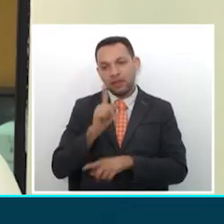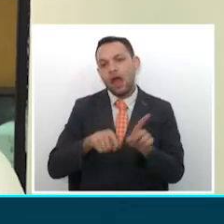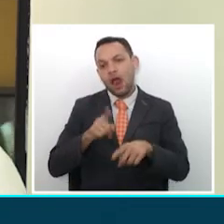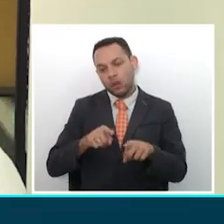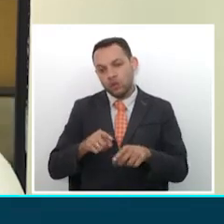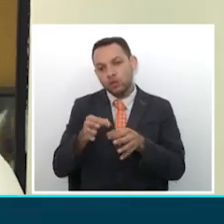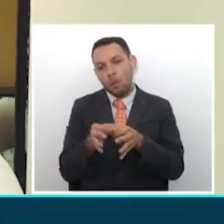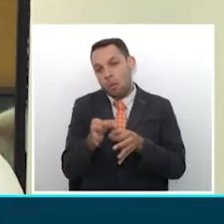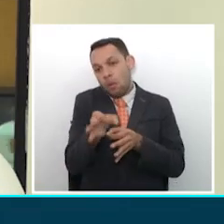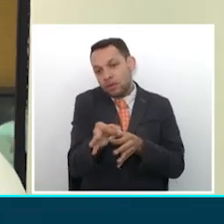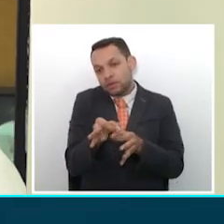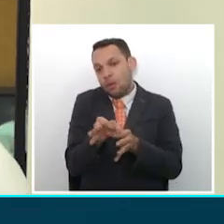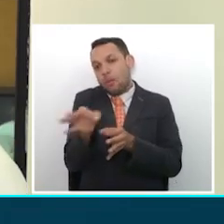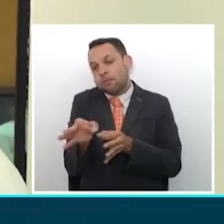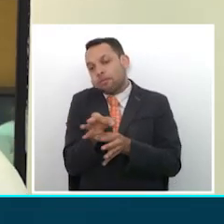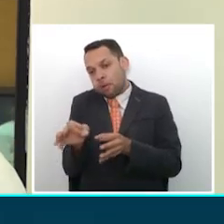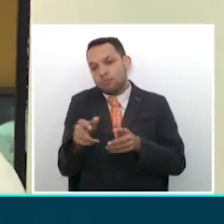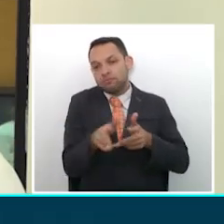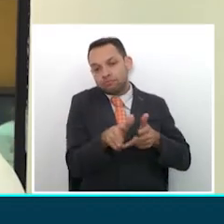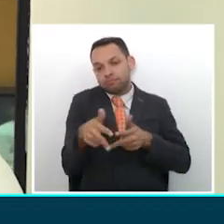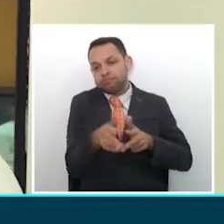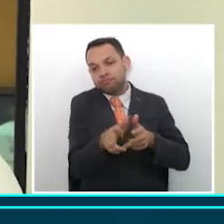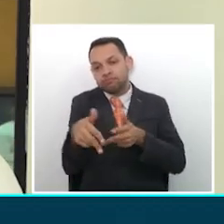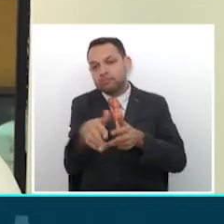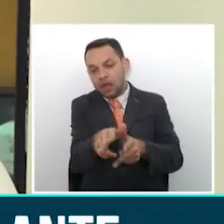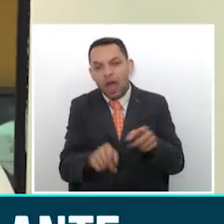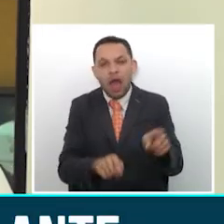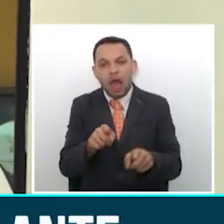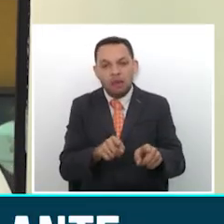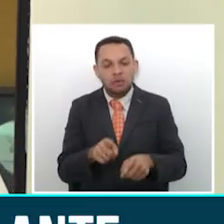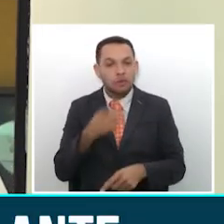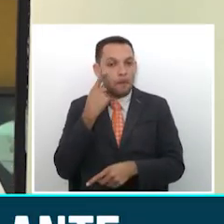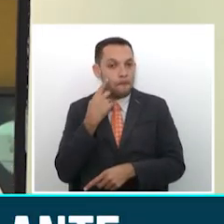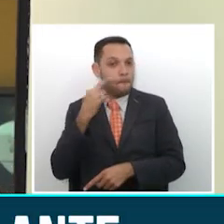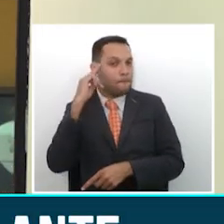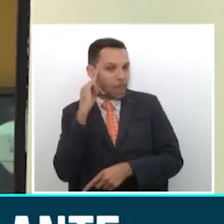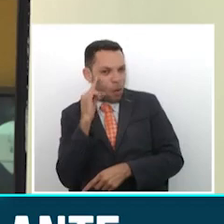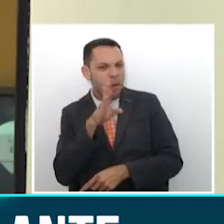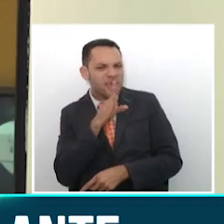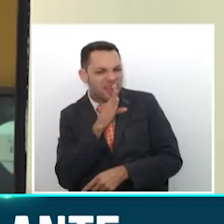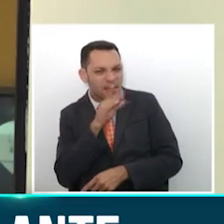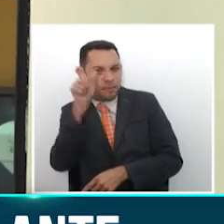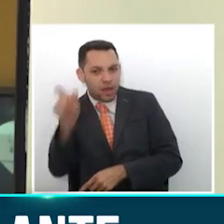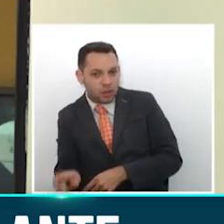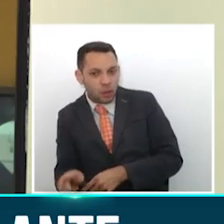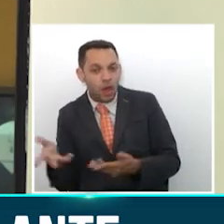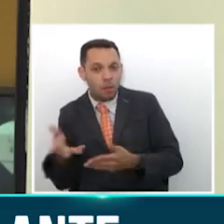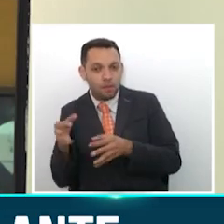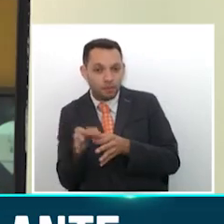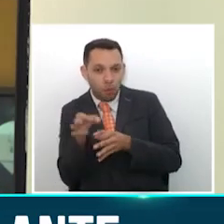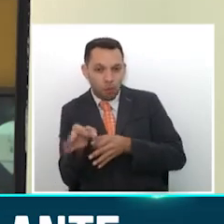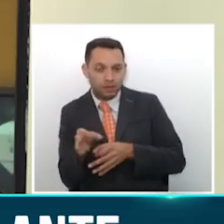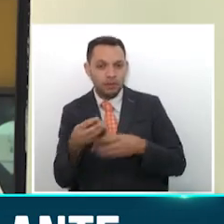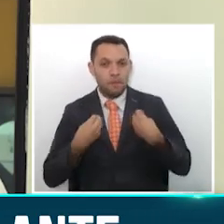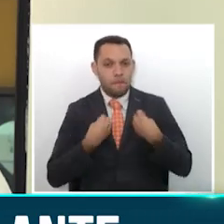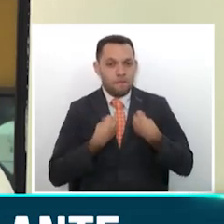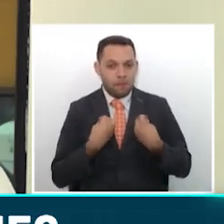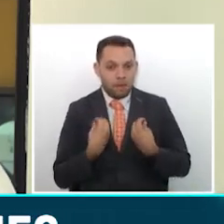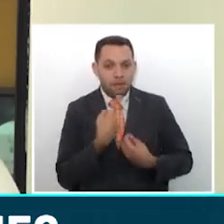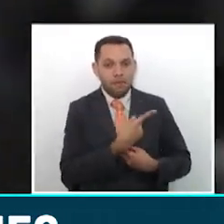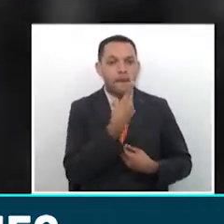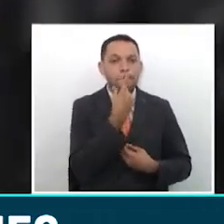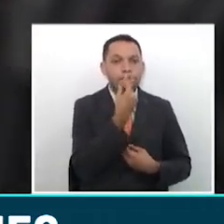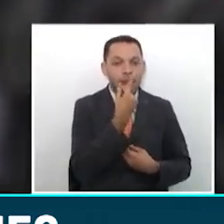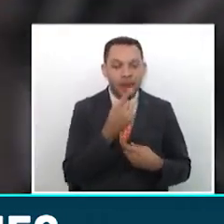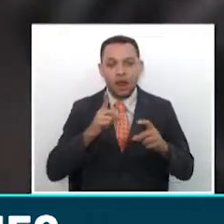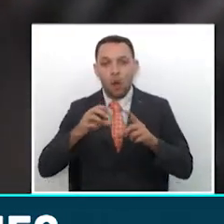para comunicar con otros municipios, pero los infractores normalmente son habitantes del municipio de Pereira y algunos del municipio de Dos